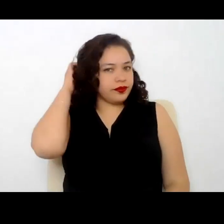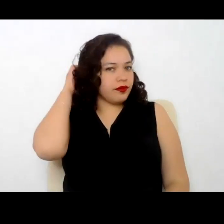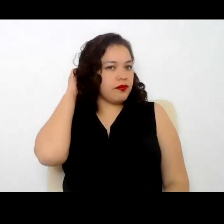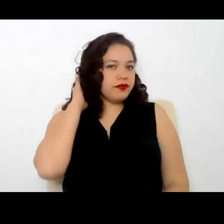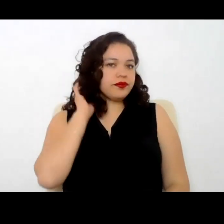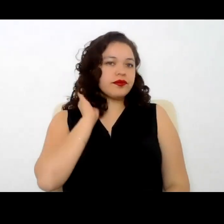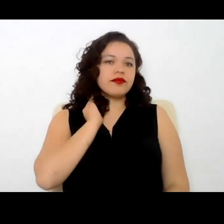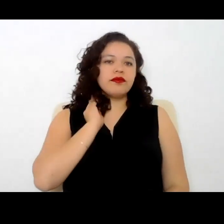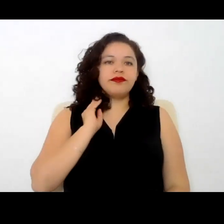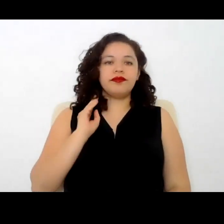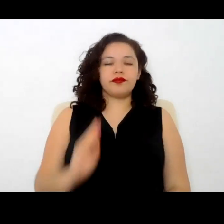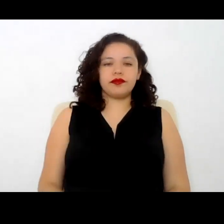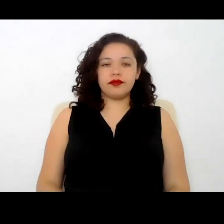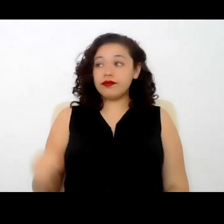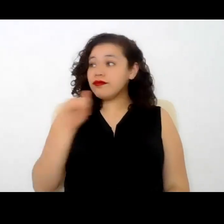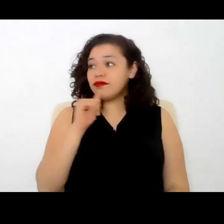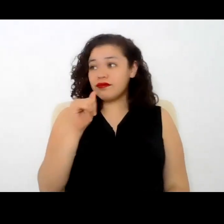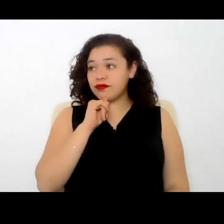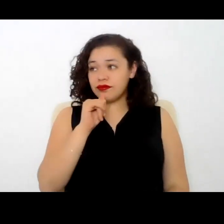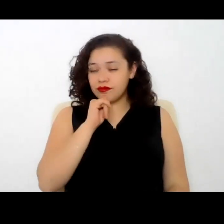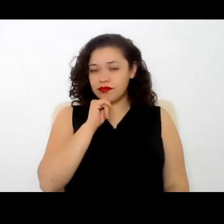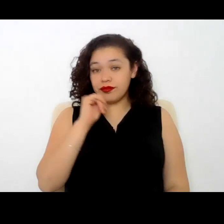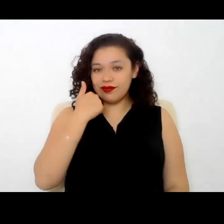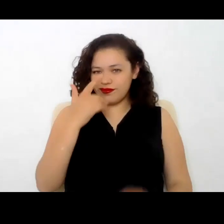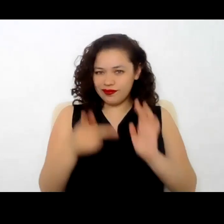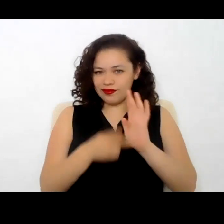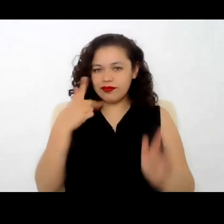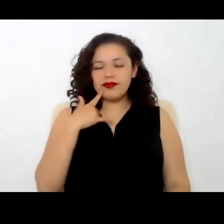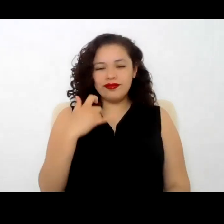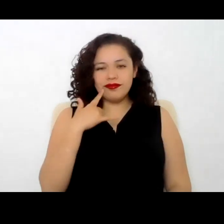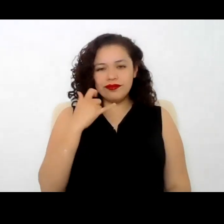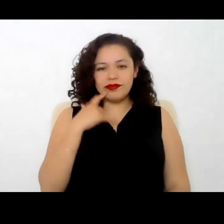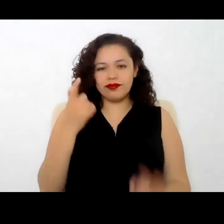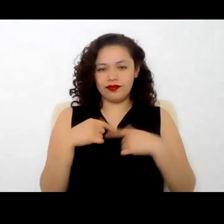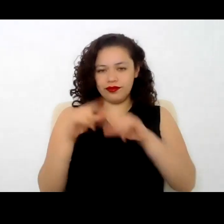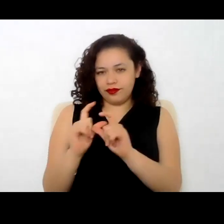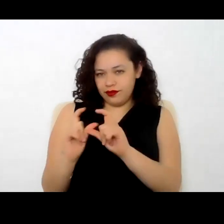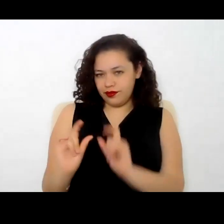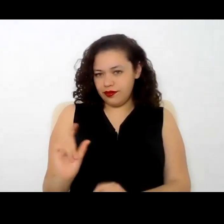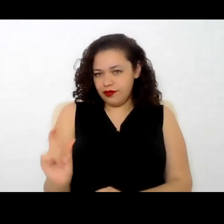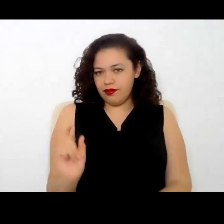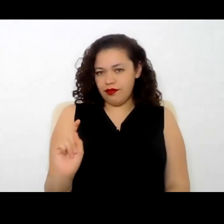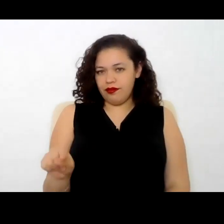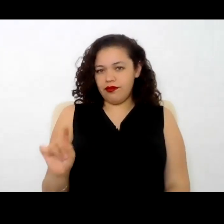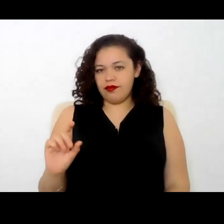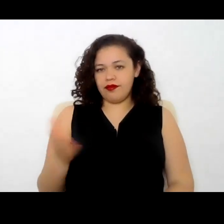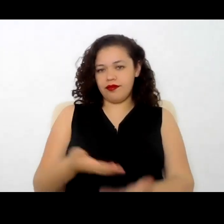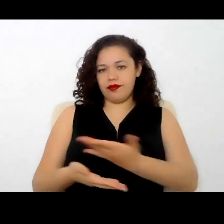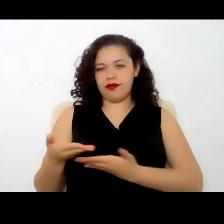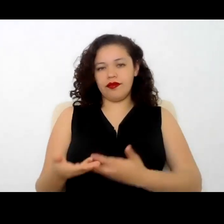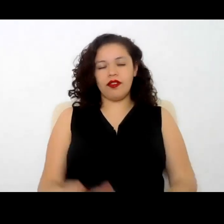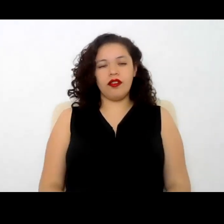¿Todavía no? No. Si gusta intentar nuevamente con el botón de compartir. Sí.